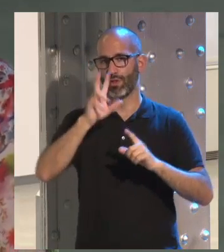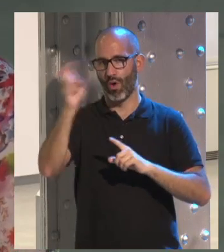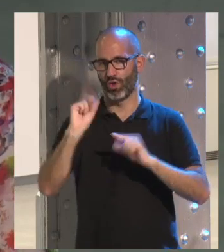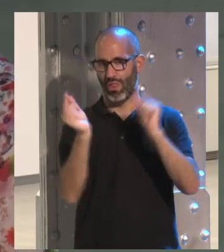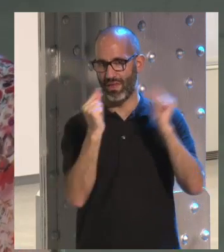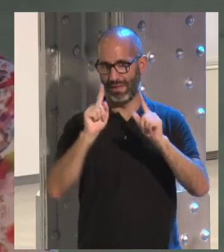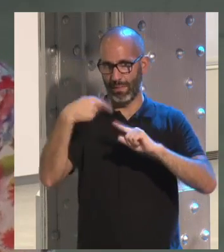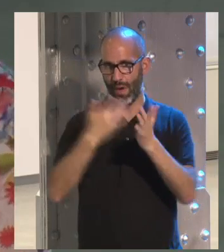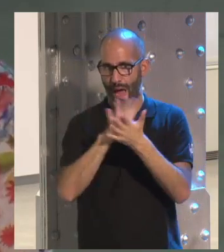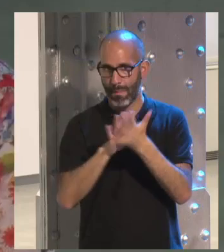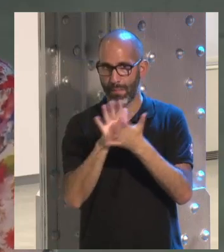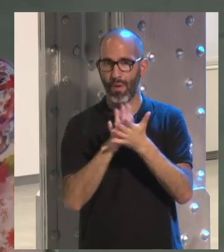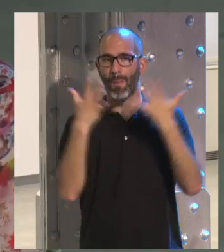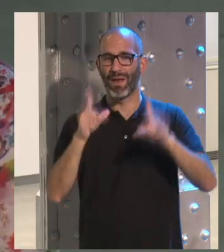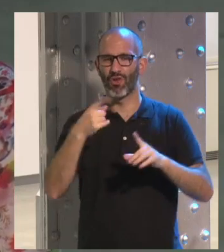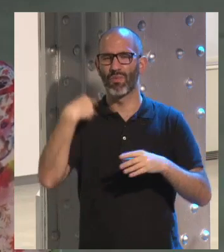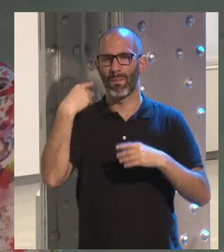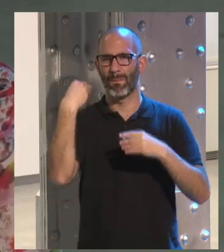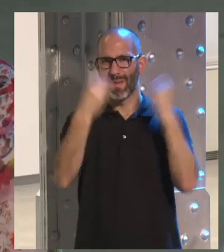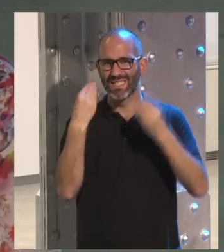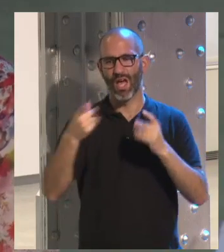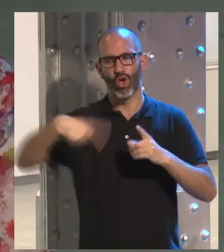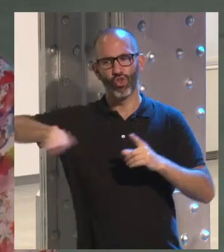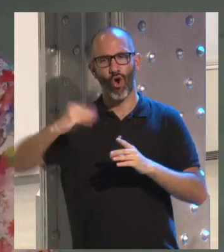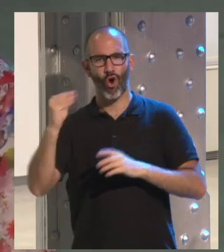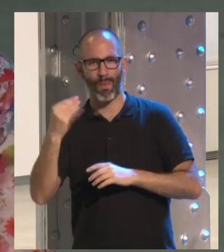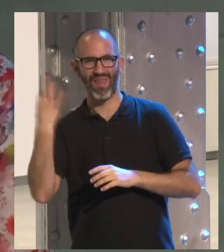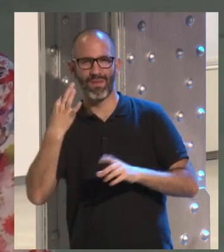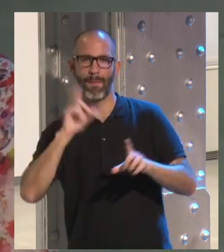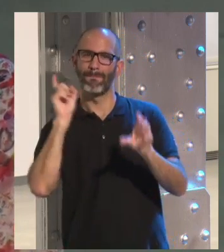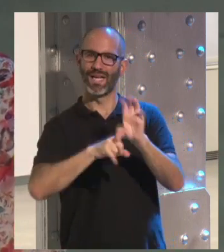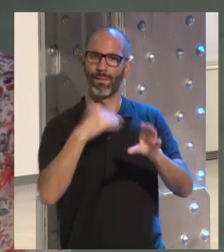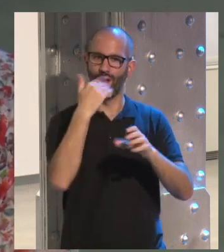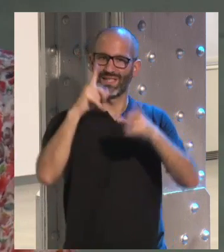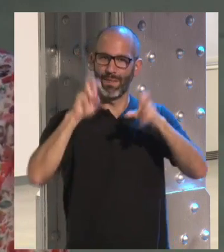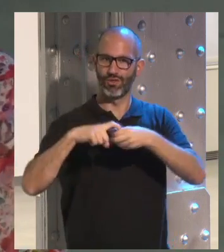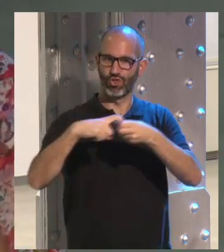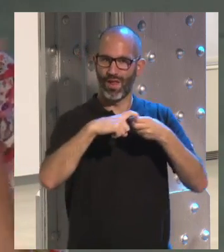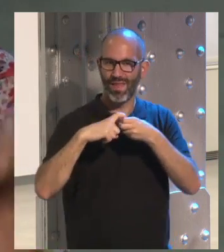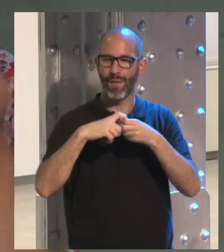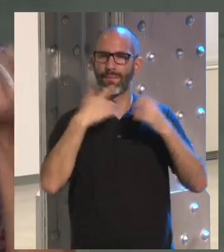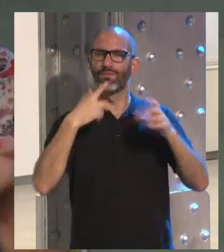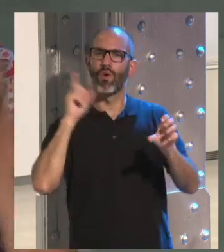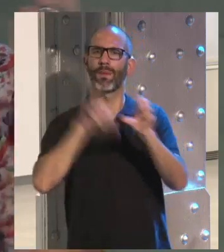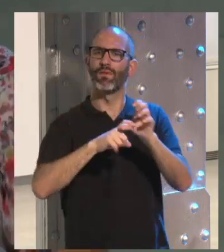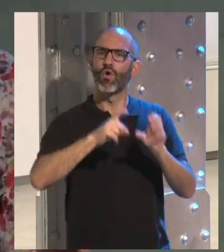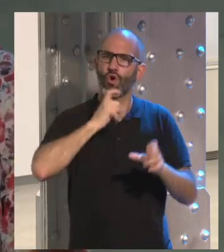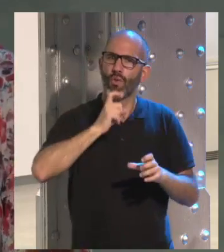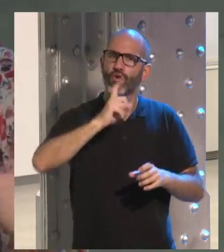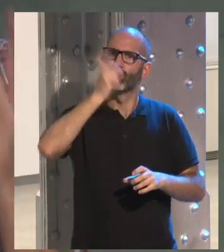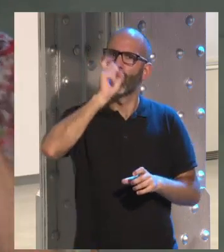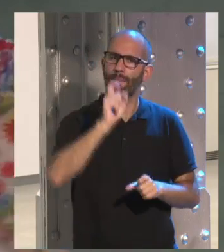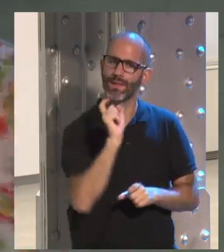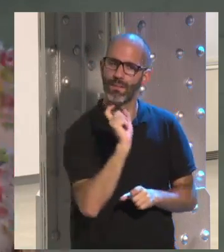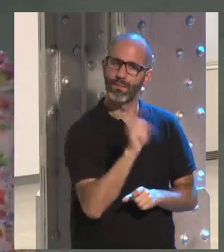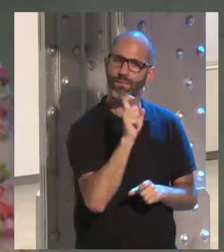ellos entienden que en un momento dado tienen que participar. Otra cosa es cómo se participa, si se participa solamente con un clic,